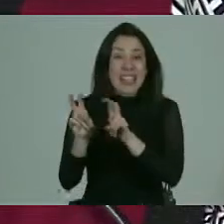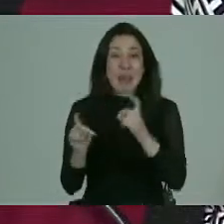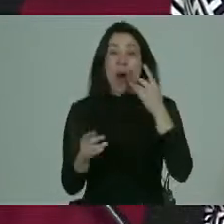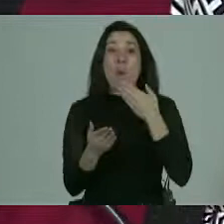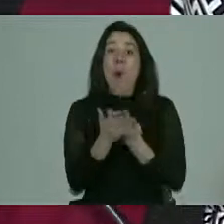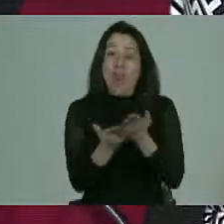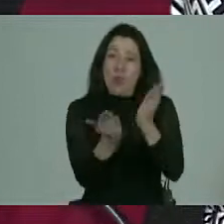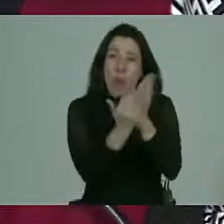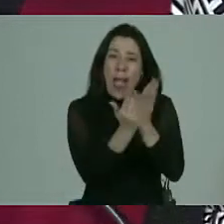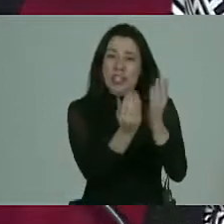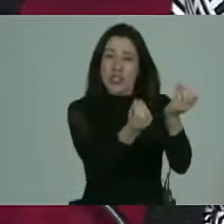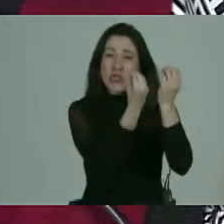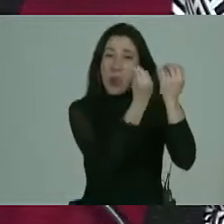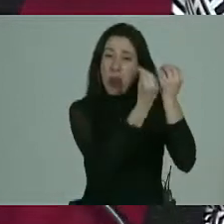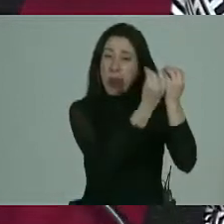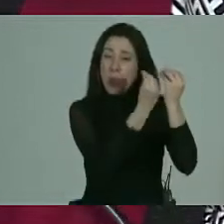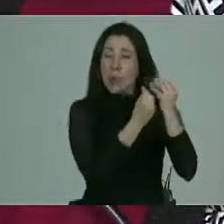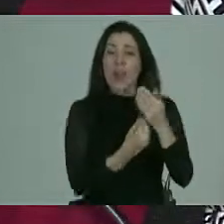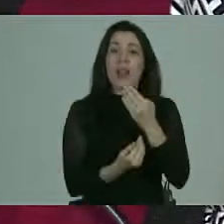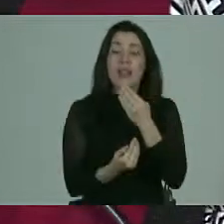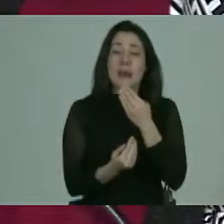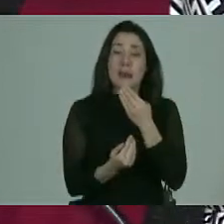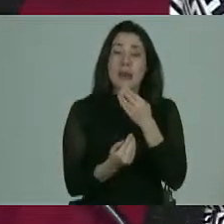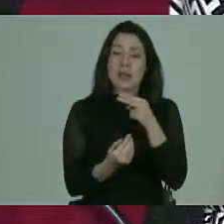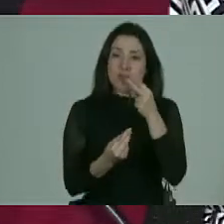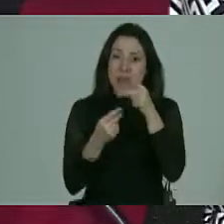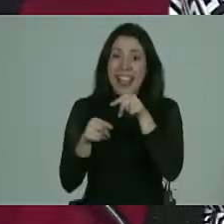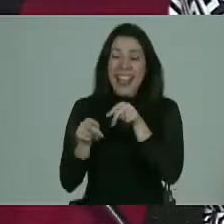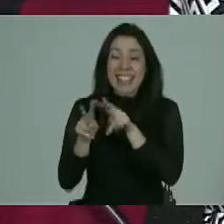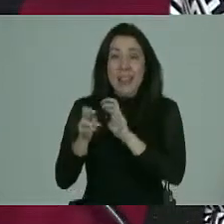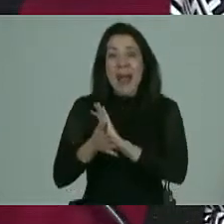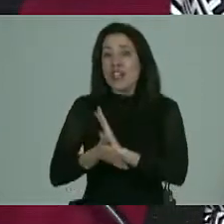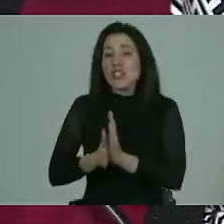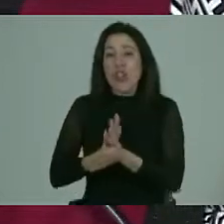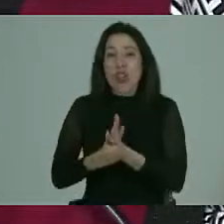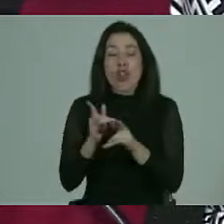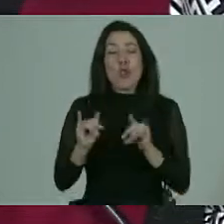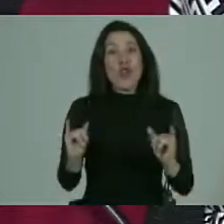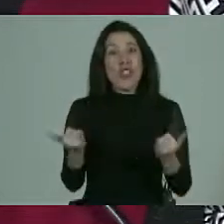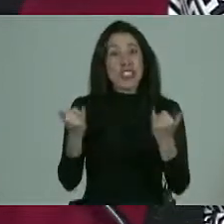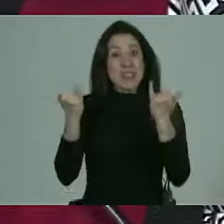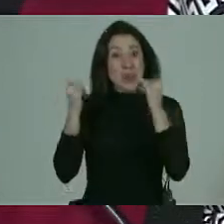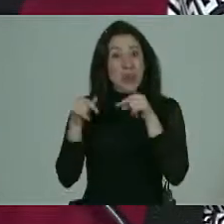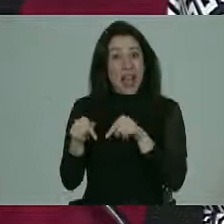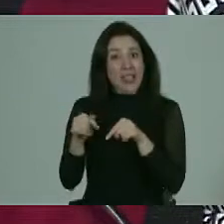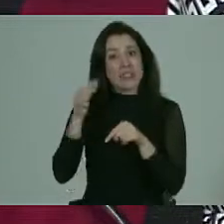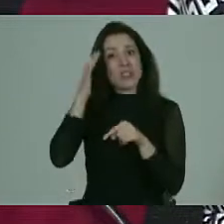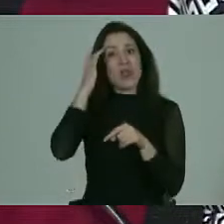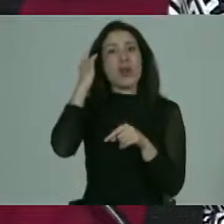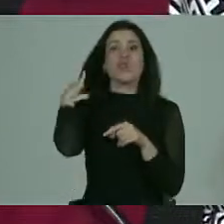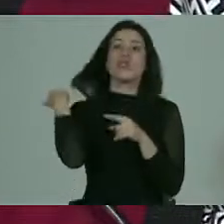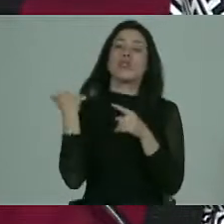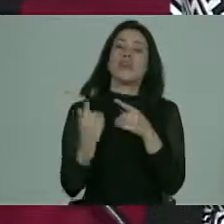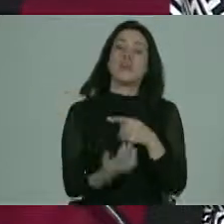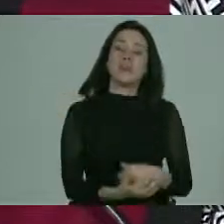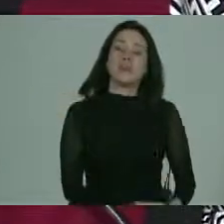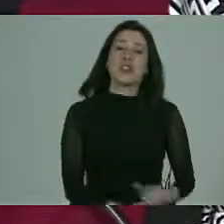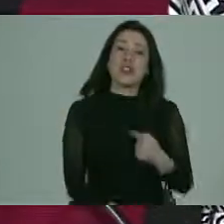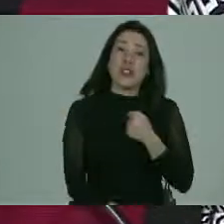formando también ve que eso es todo y goza con esto entonces yo creo que